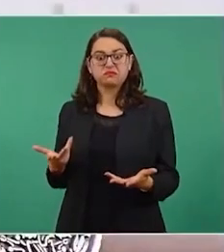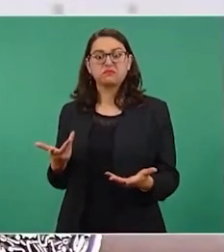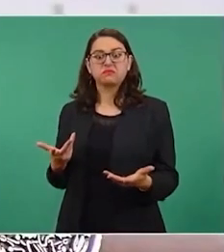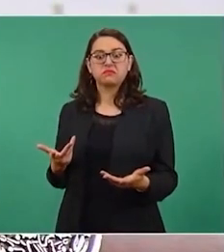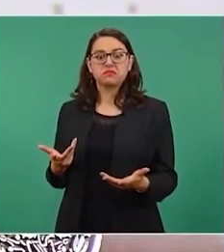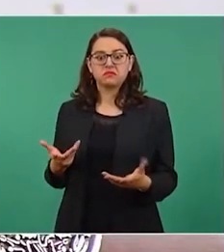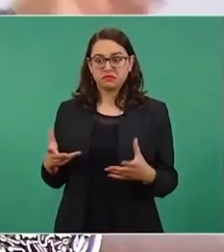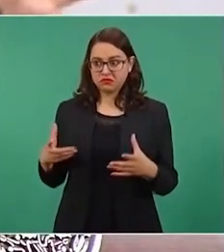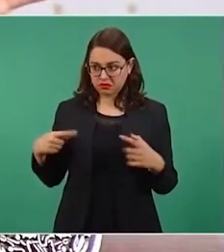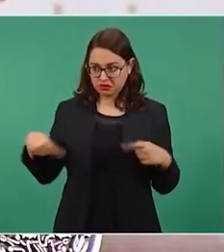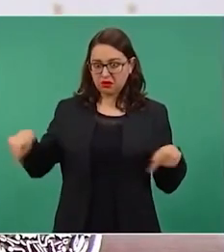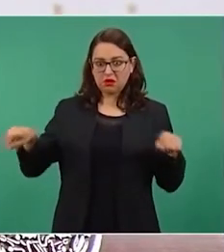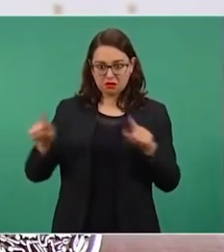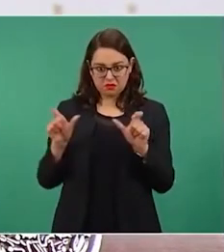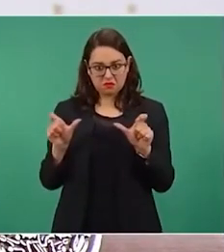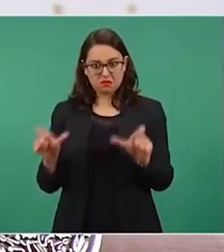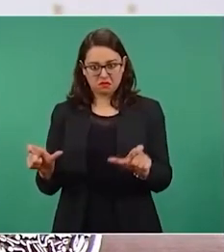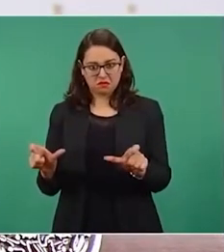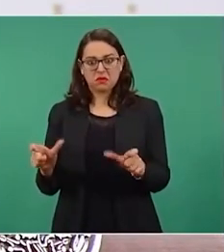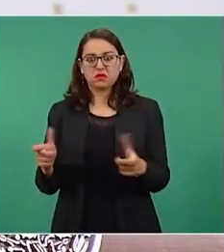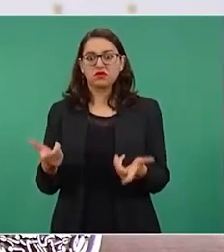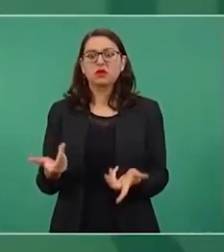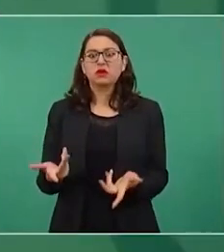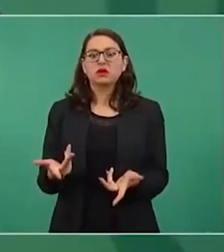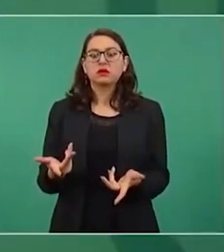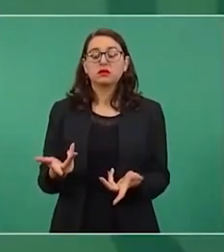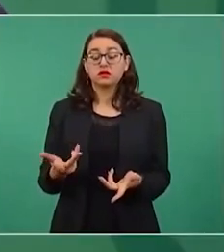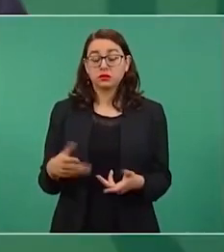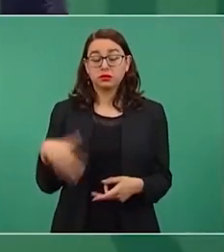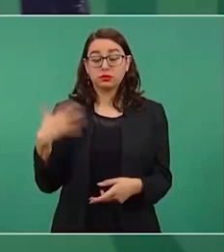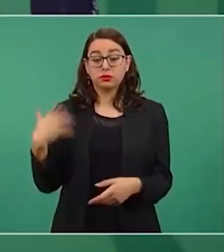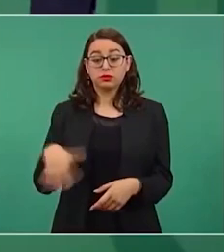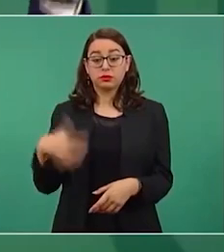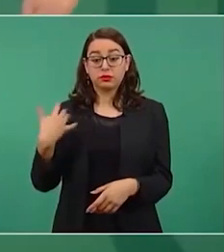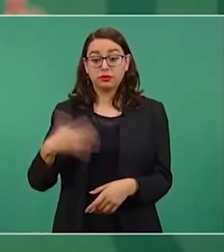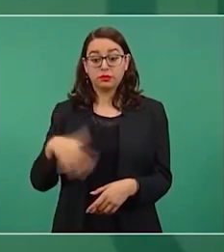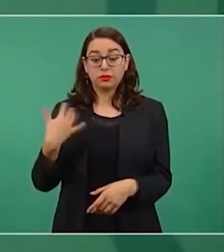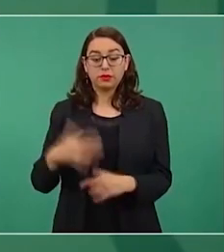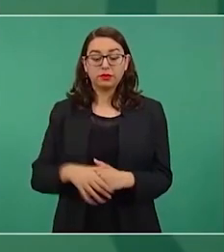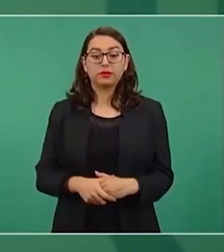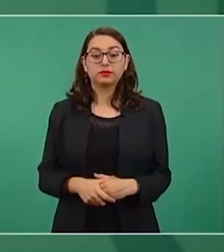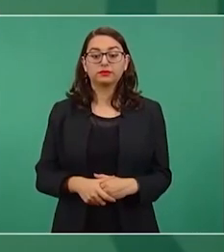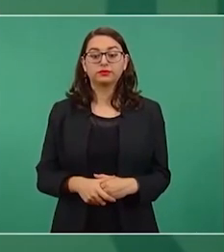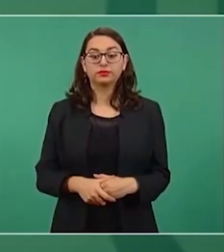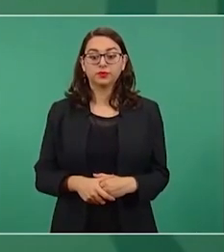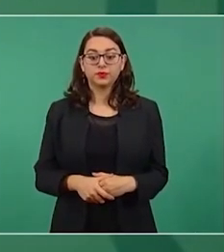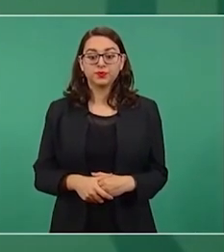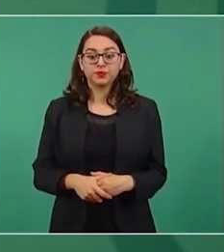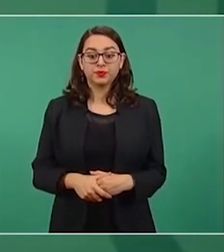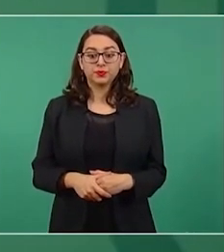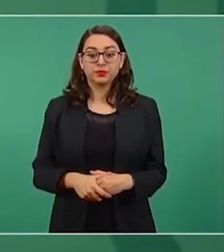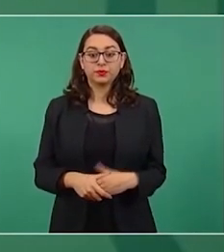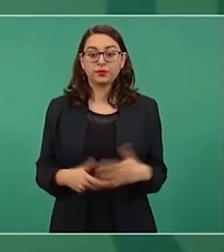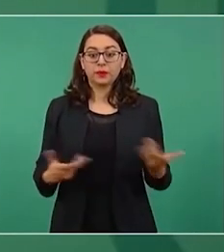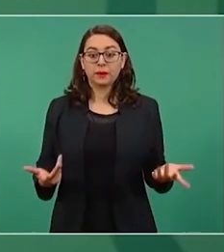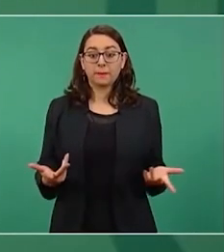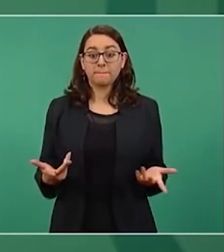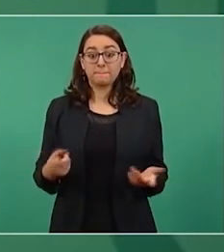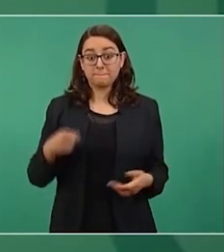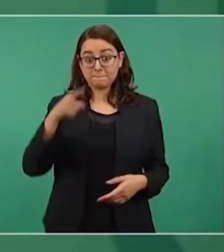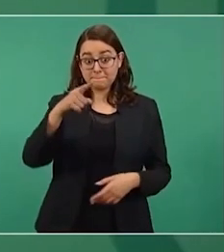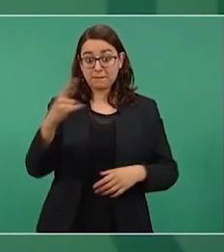Aquí en la construcción del aeropuerto de Texcoco